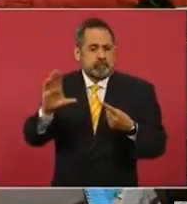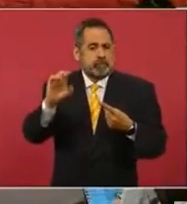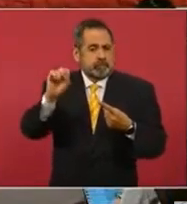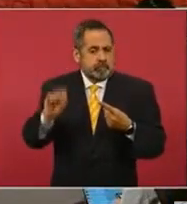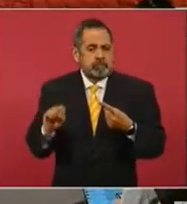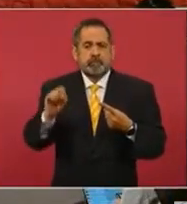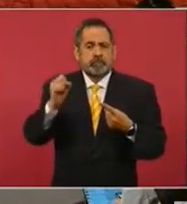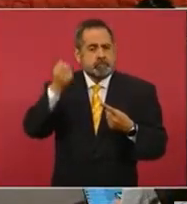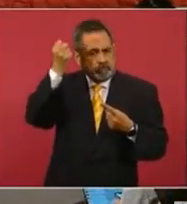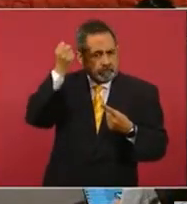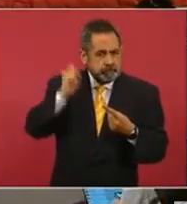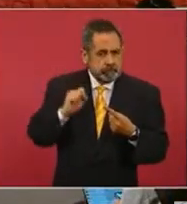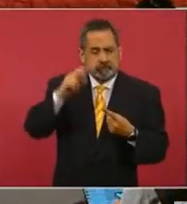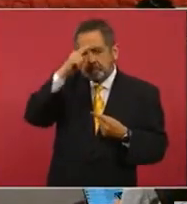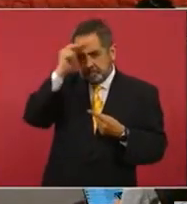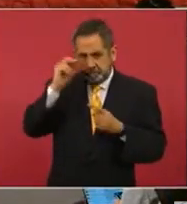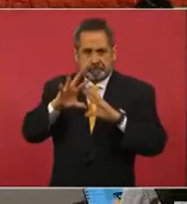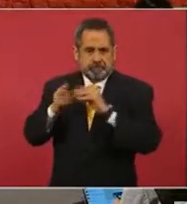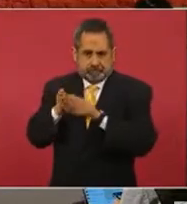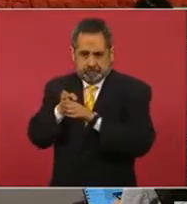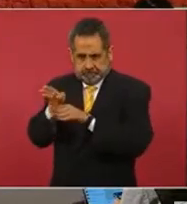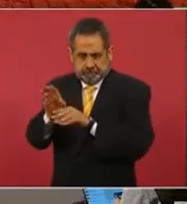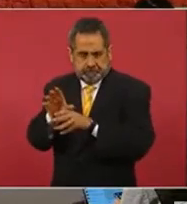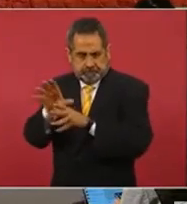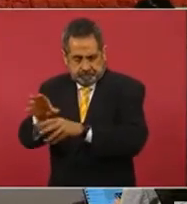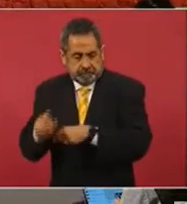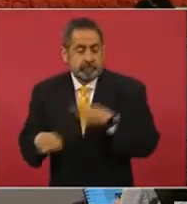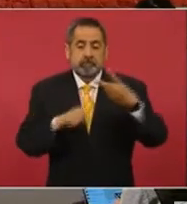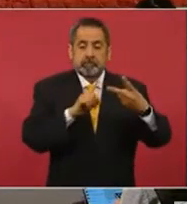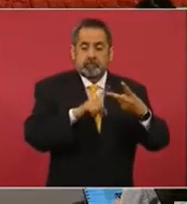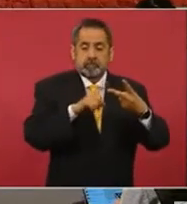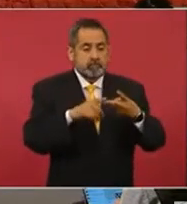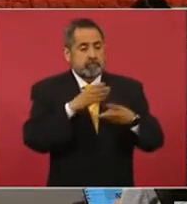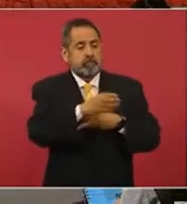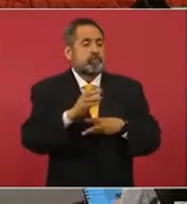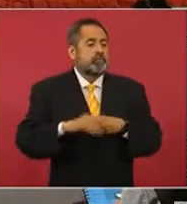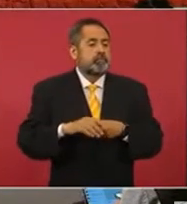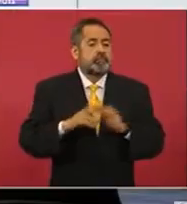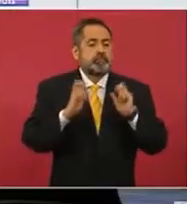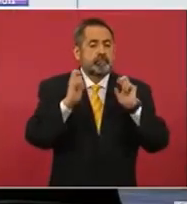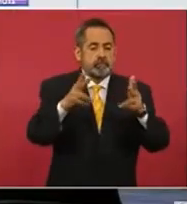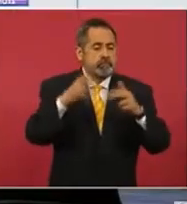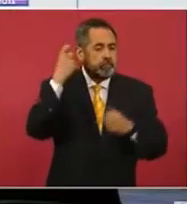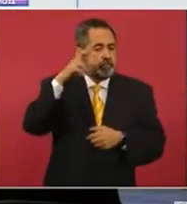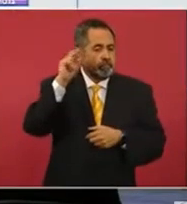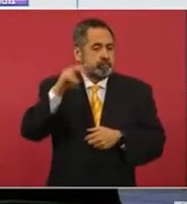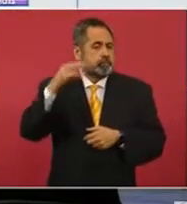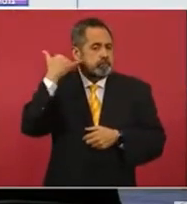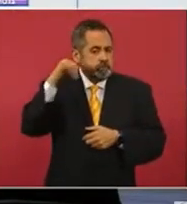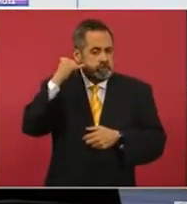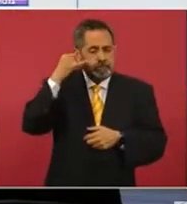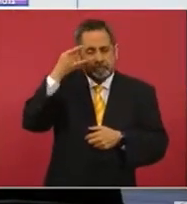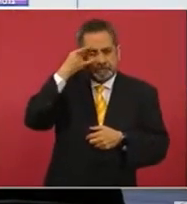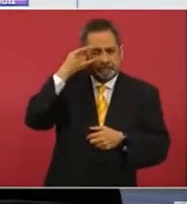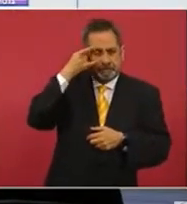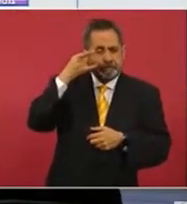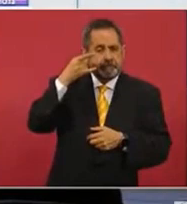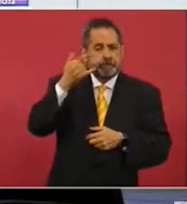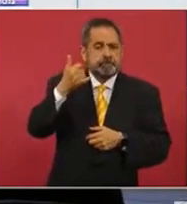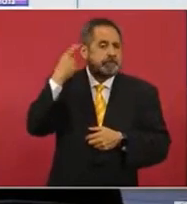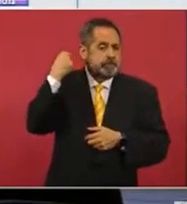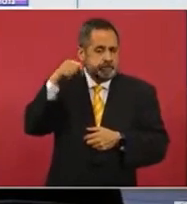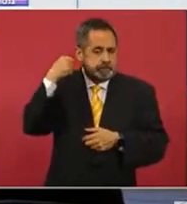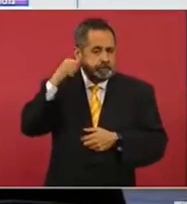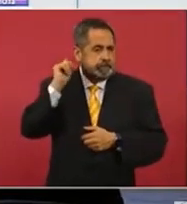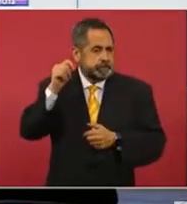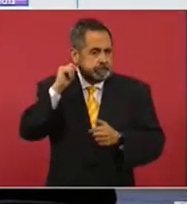Sur, Sinaloa y Nayarit. En la ruta 2, Chiapas, Quintana Roo, Yucatán, Campeche y